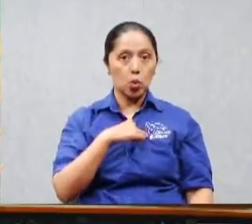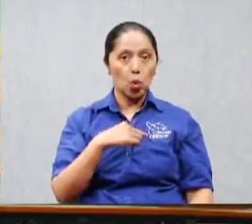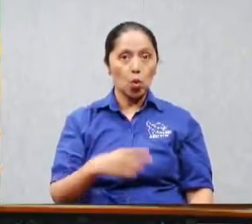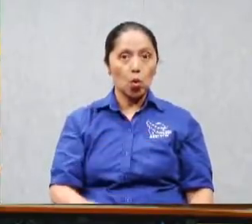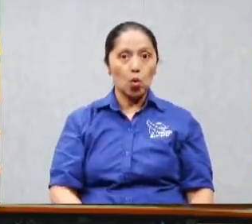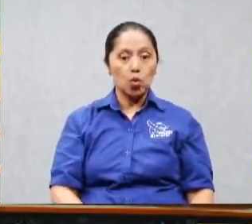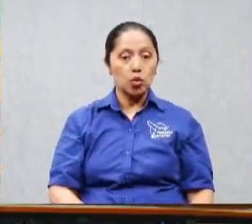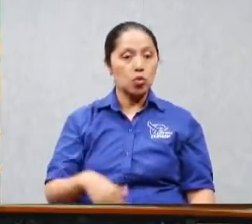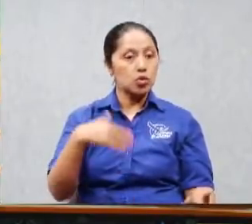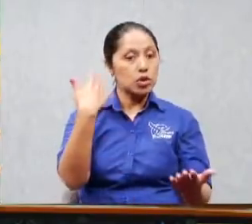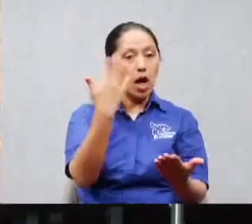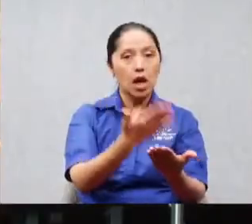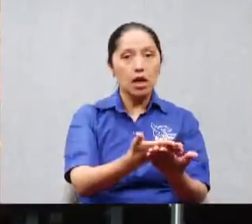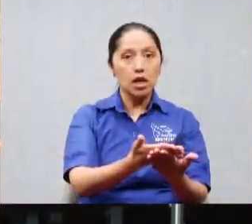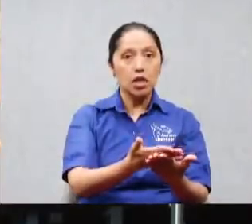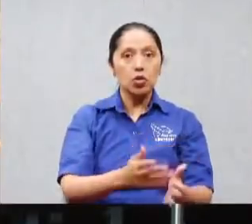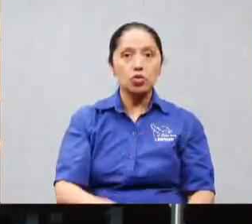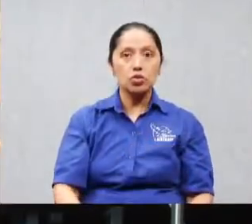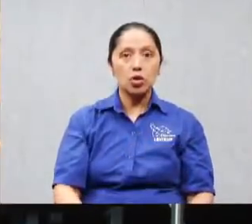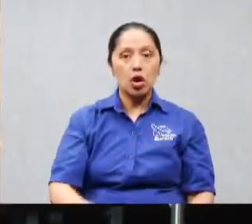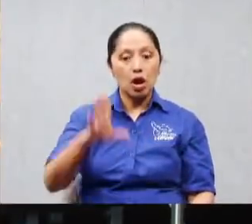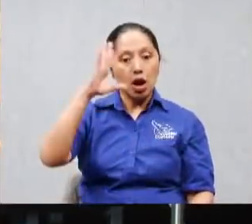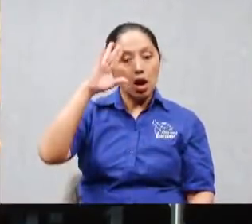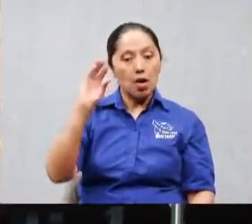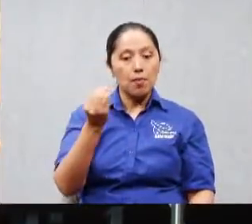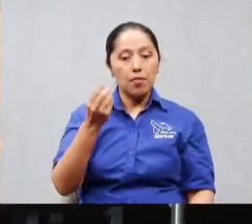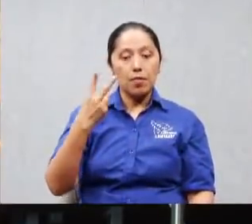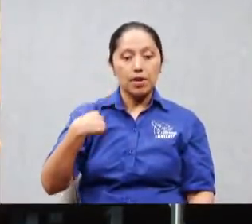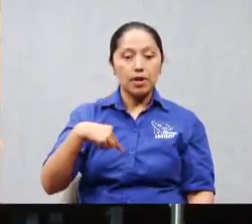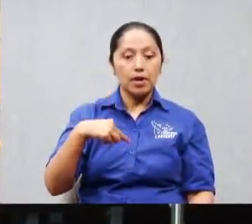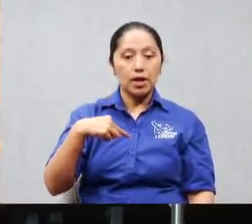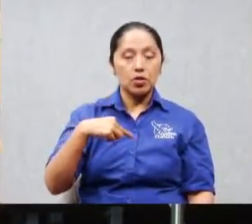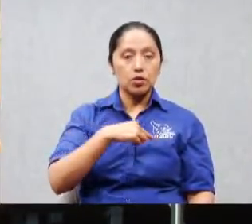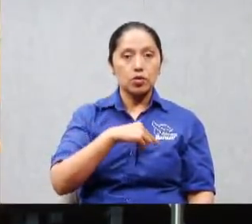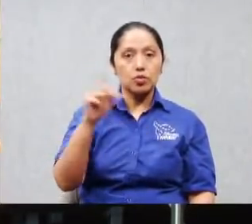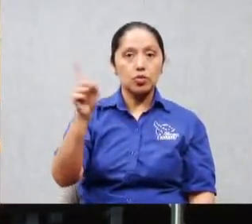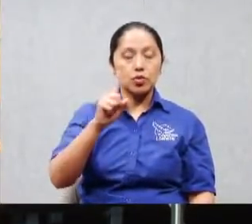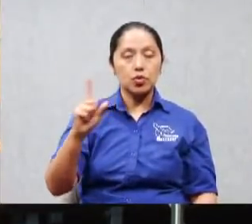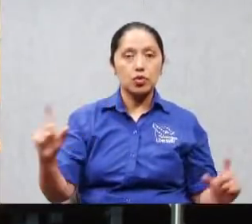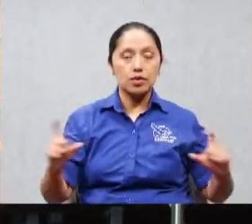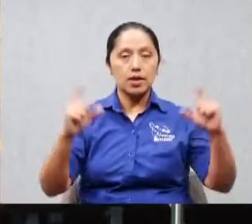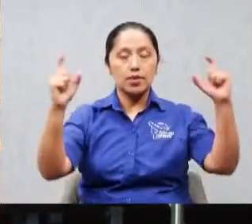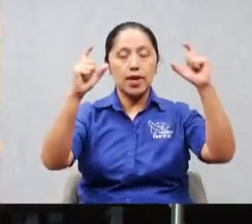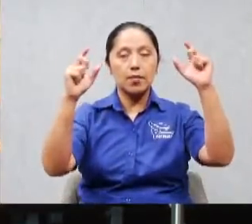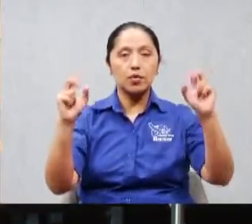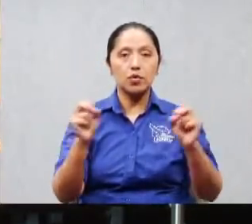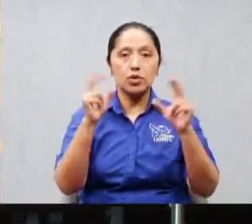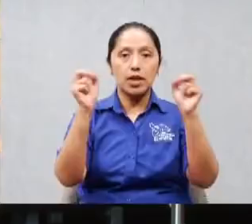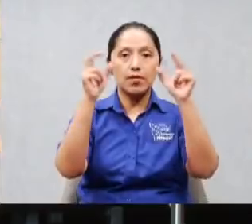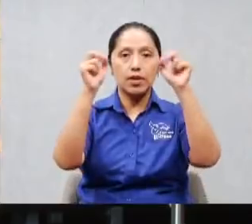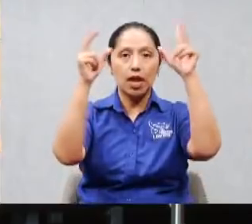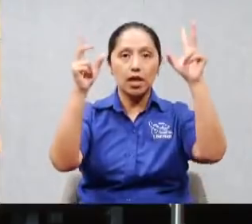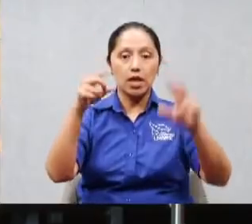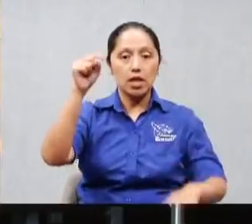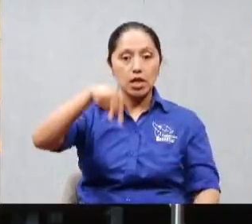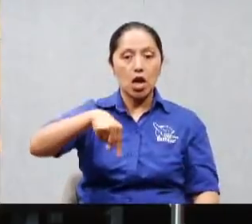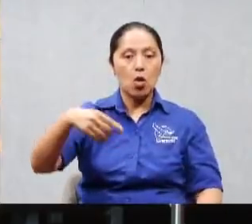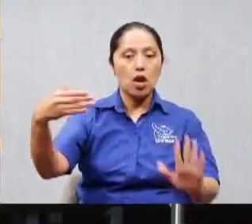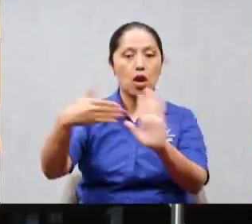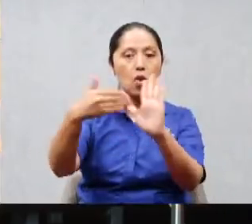porque derrumbó un pensamiento religioso que se le ocurrió a alguien y entonces ahora ya lo empezaban a acusar a él